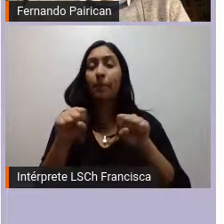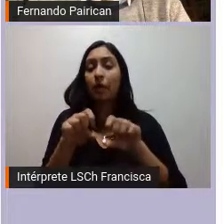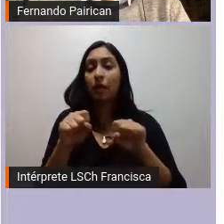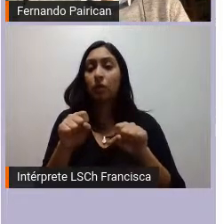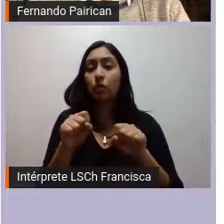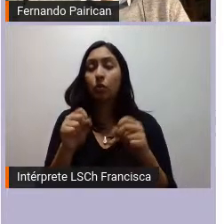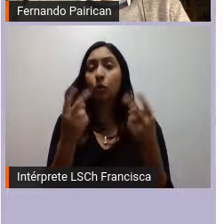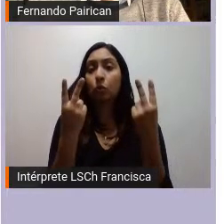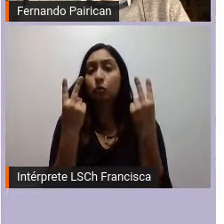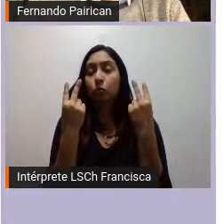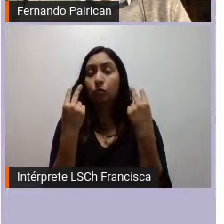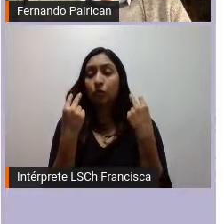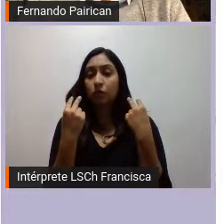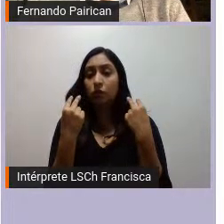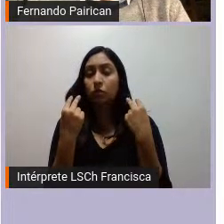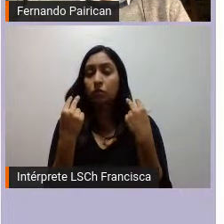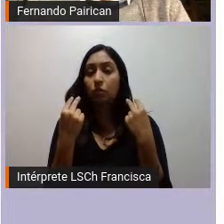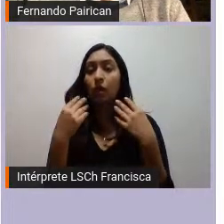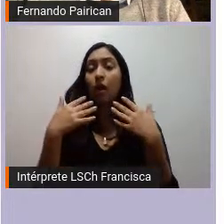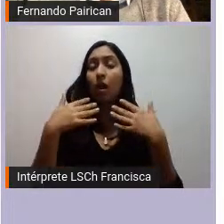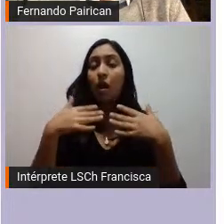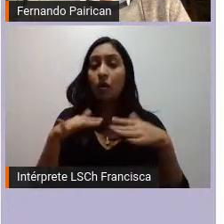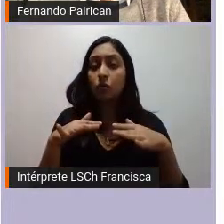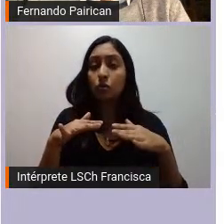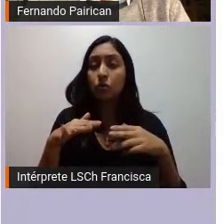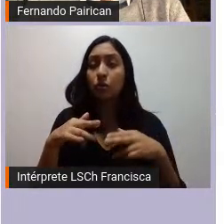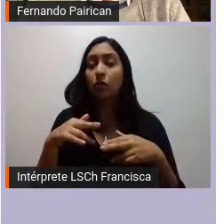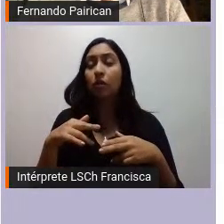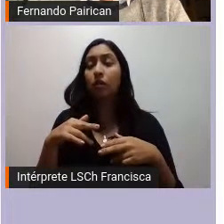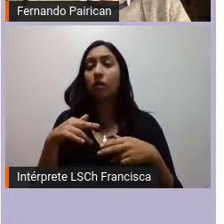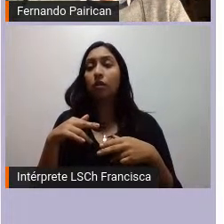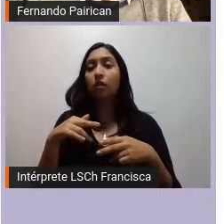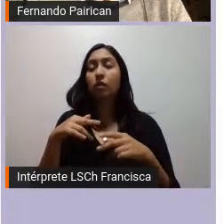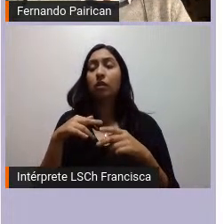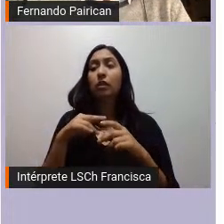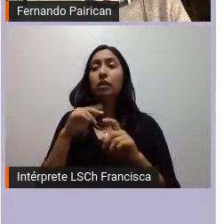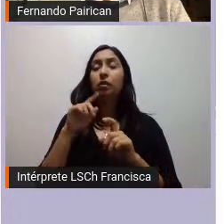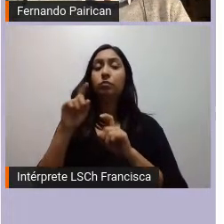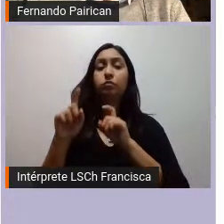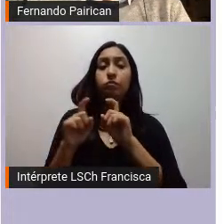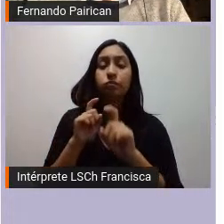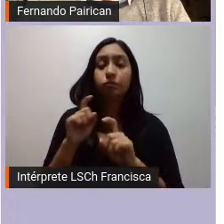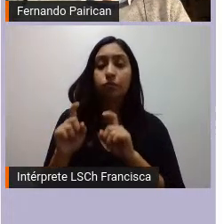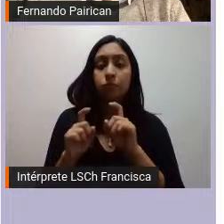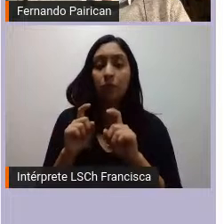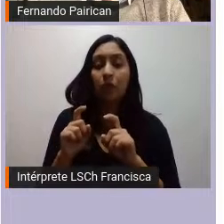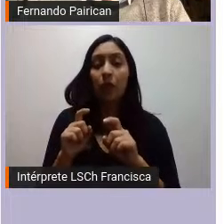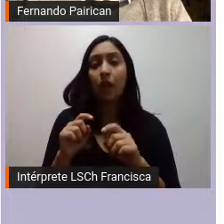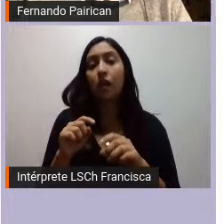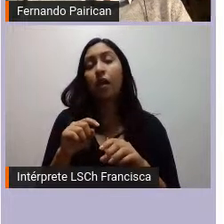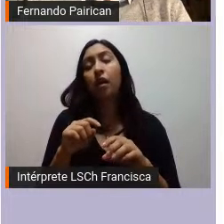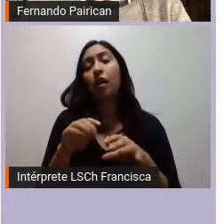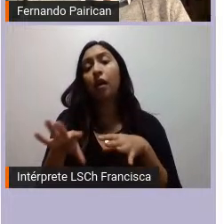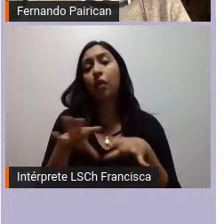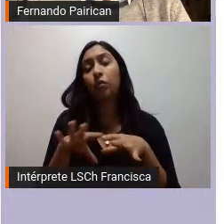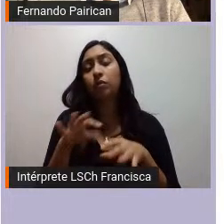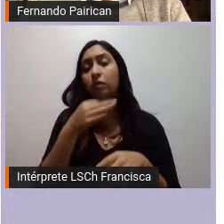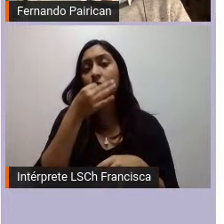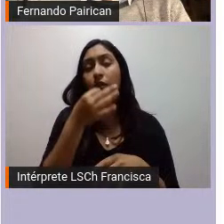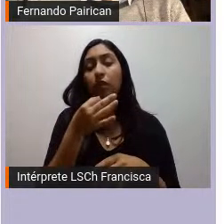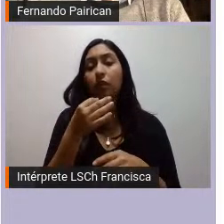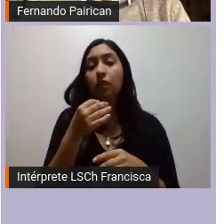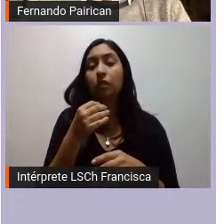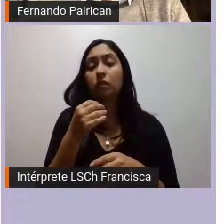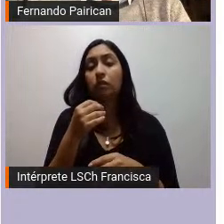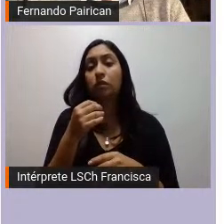políticos o los actos de pactar que plantea el pueblo mapuche no necesariamente